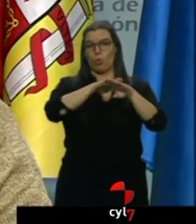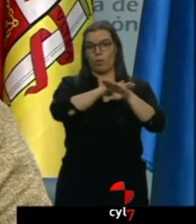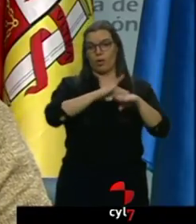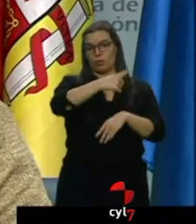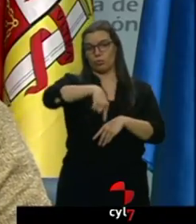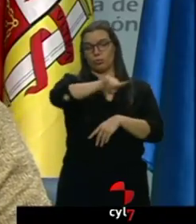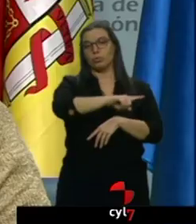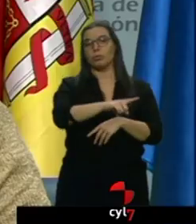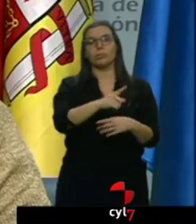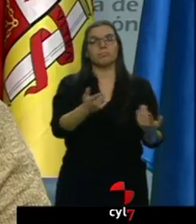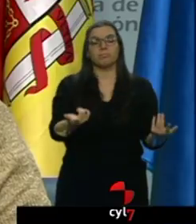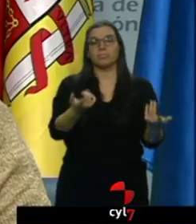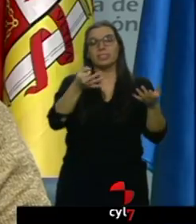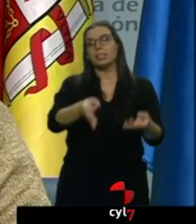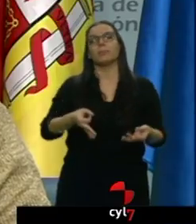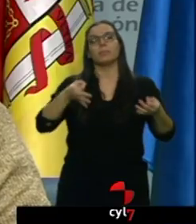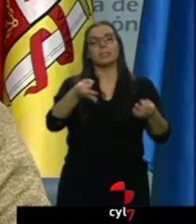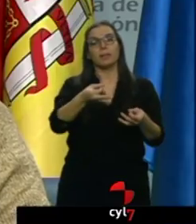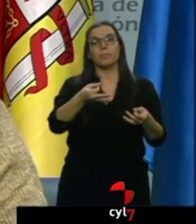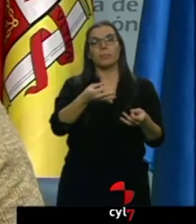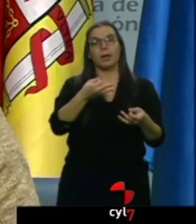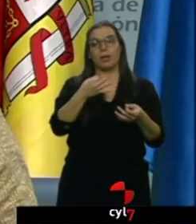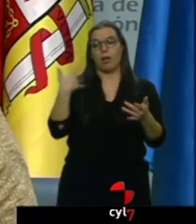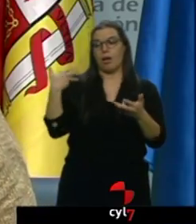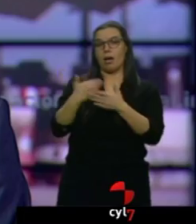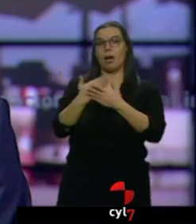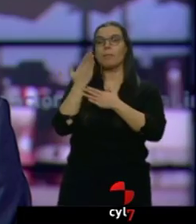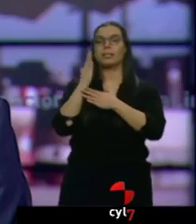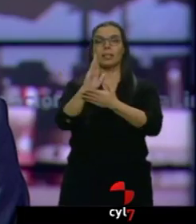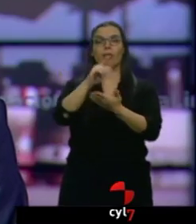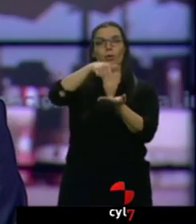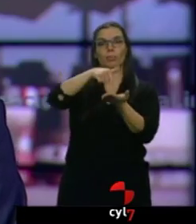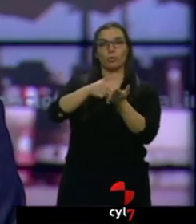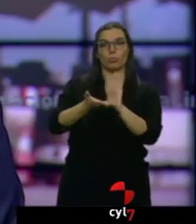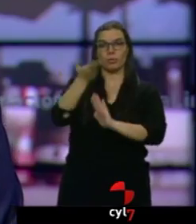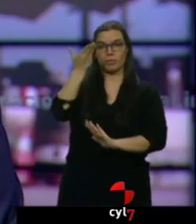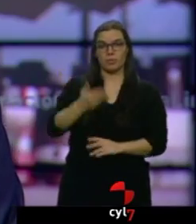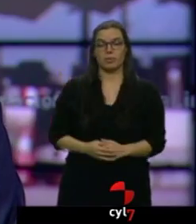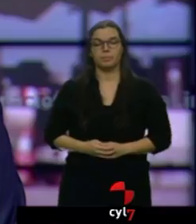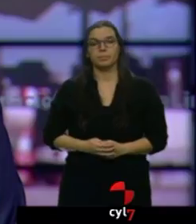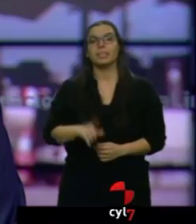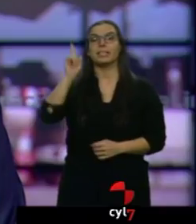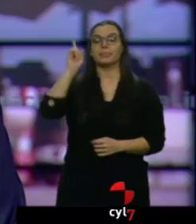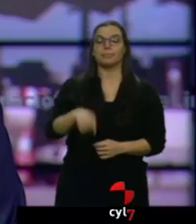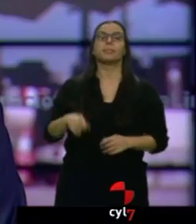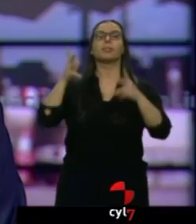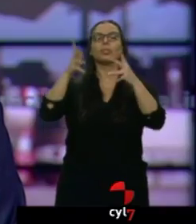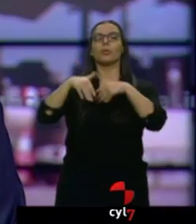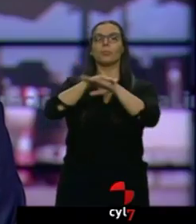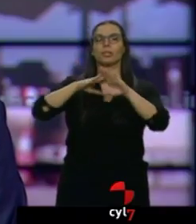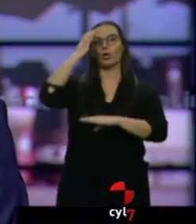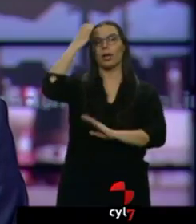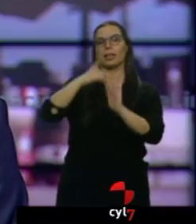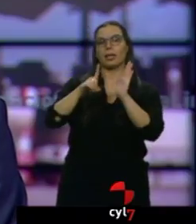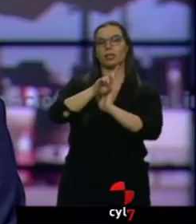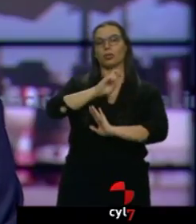plantear siempre que han podido la subida de este impuesto. Por cierto que el Consejo de Ministros también aprobó un real decreto en el que se